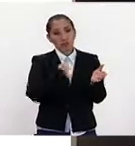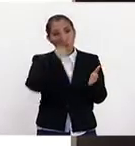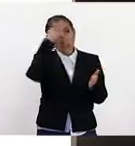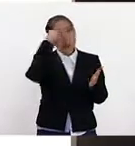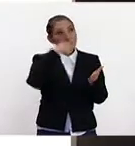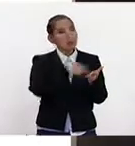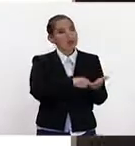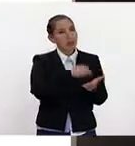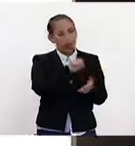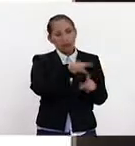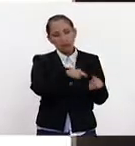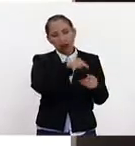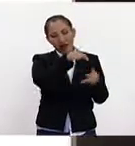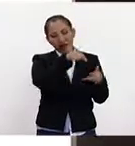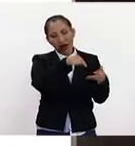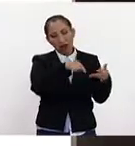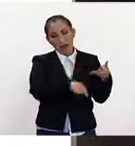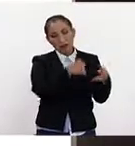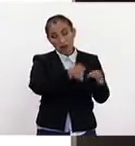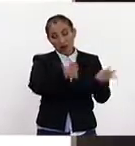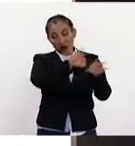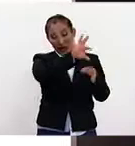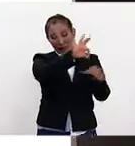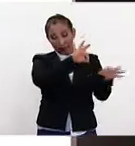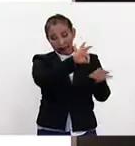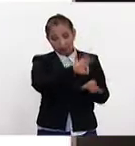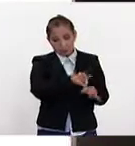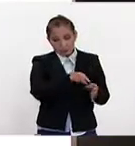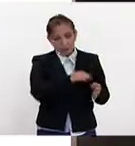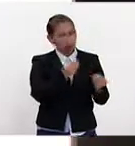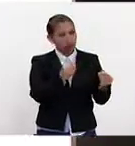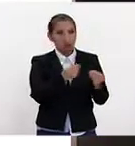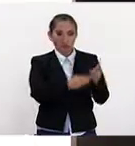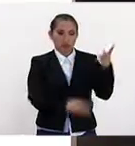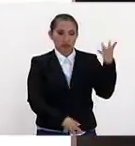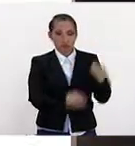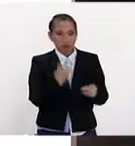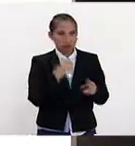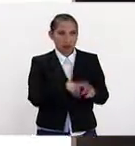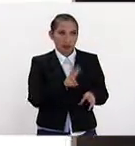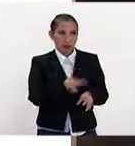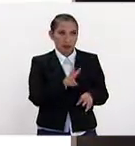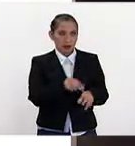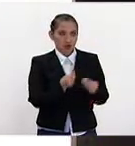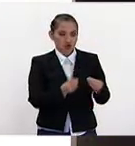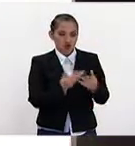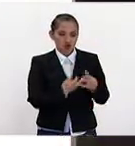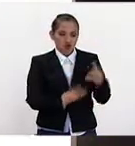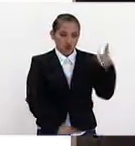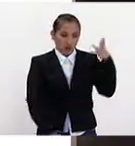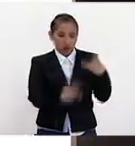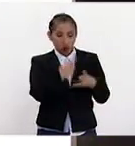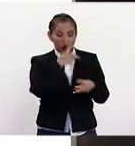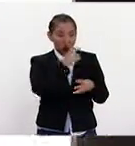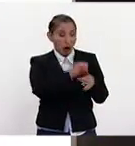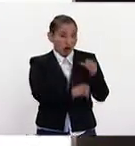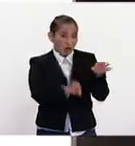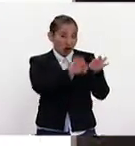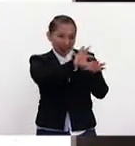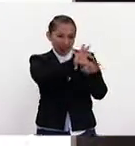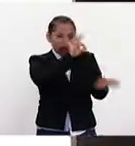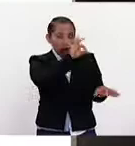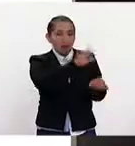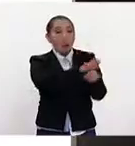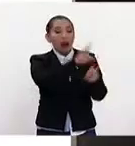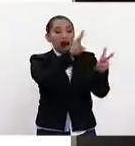creo que hay varios aspectos a destacar, muchísimos en realidad. Uno de los más importantes claramente